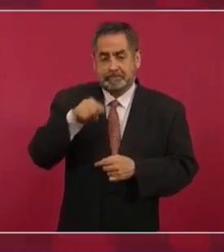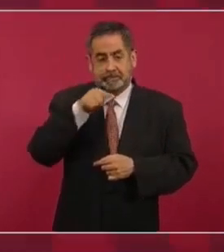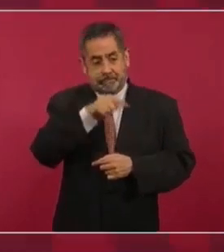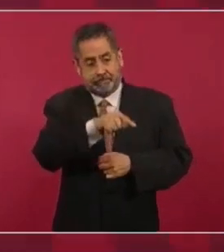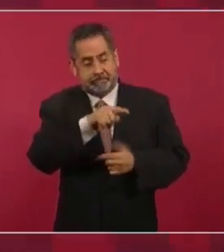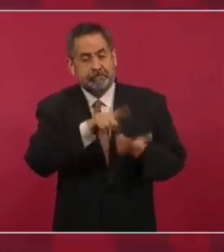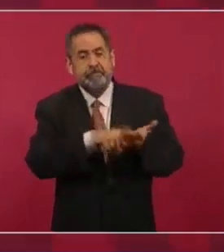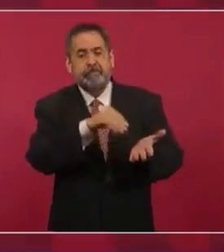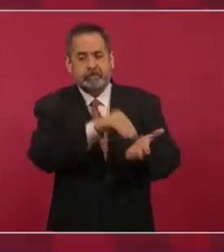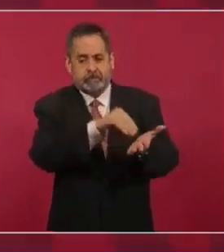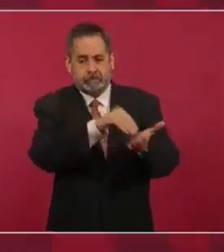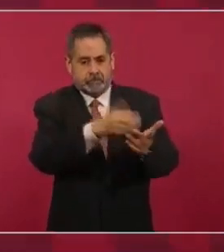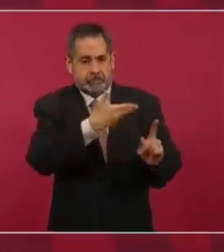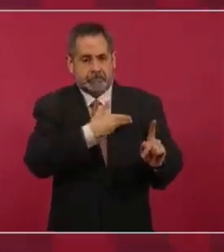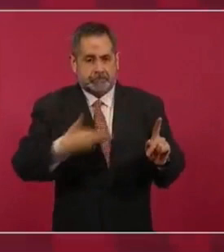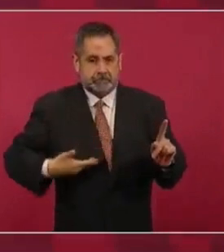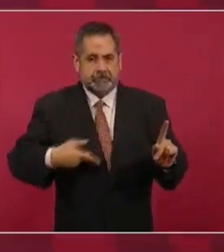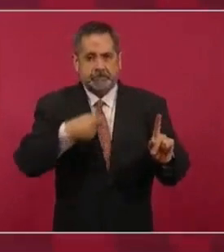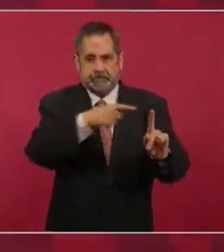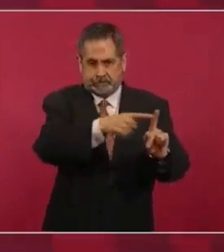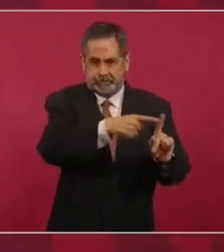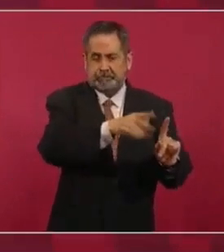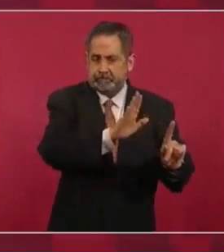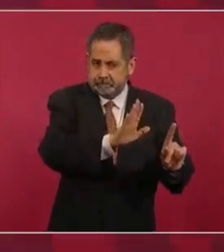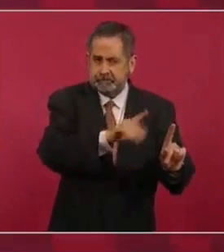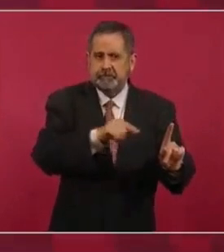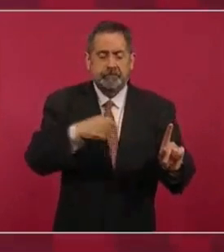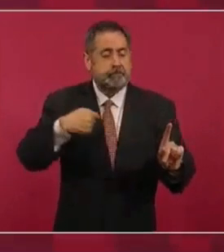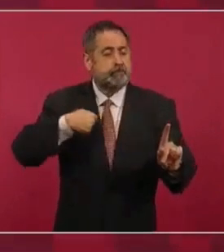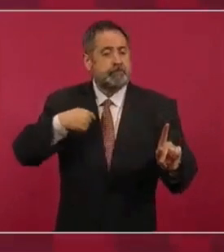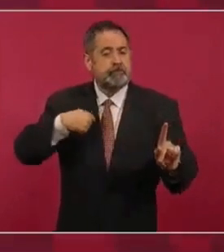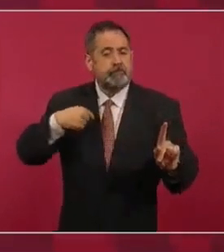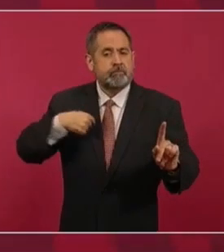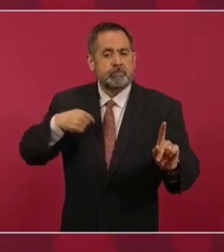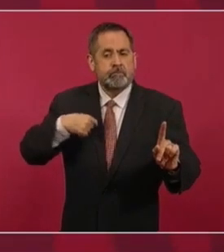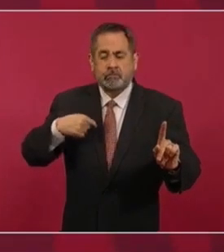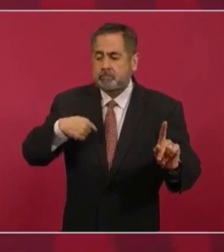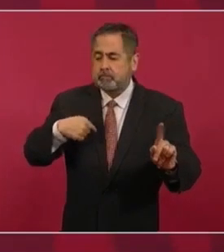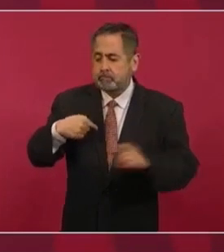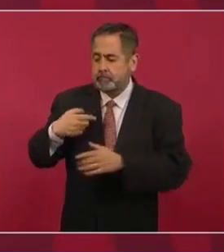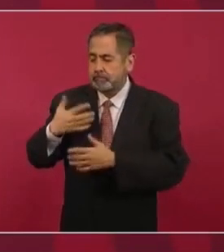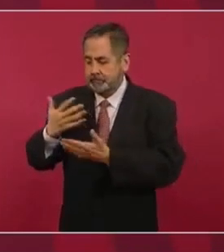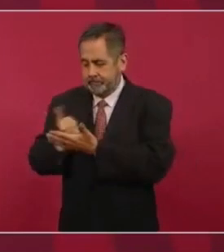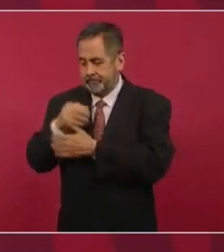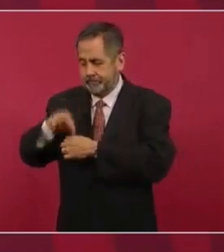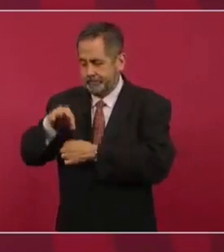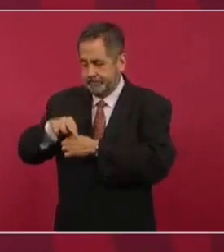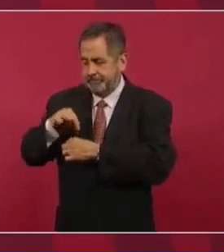siendo él todavía presidente constitucional y yo presidente electo,